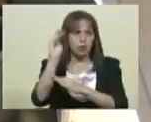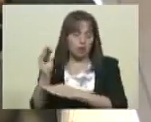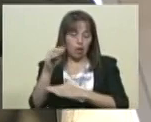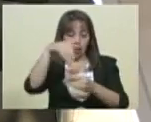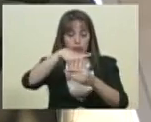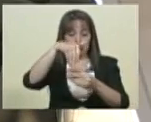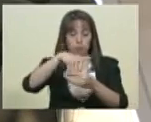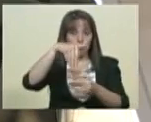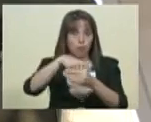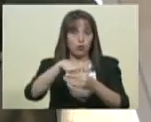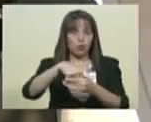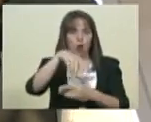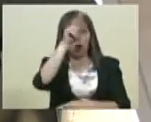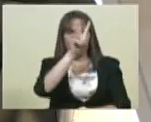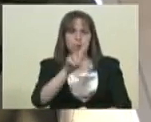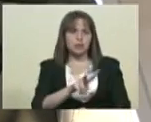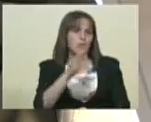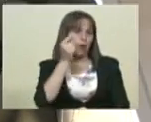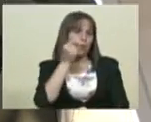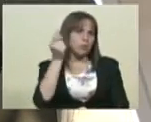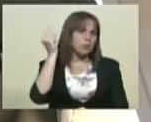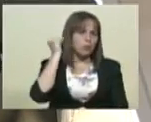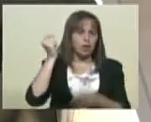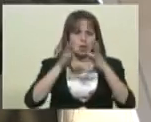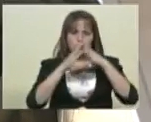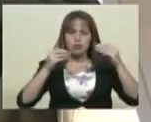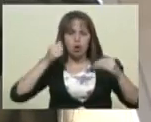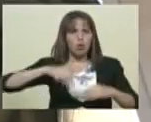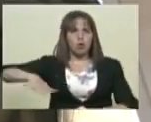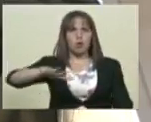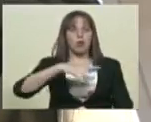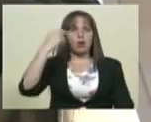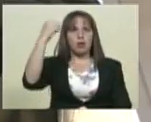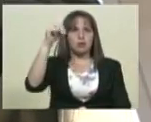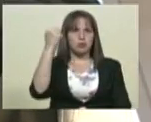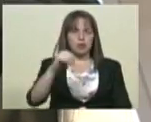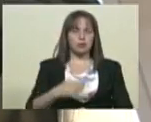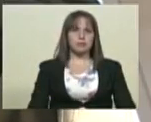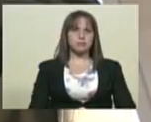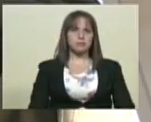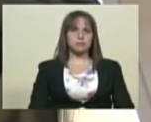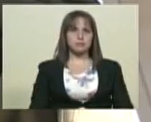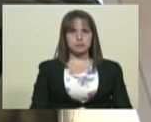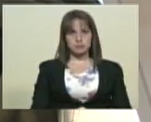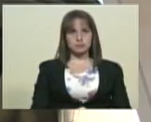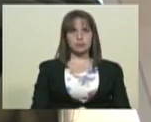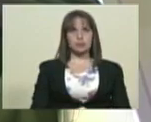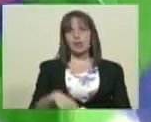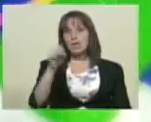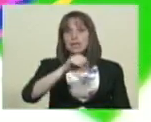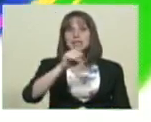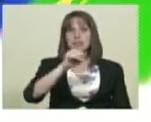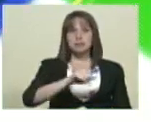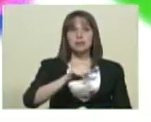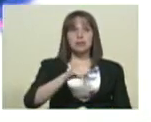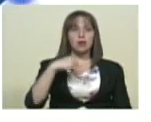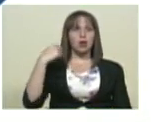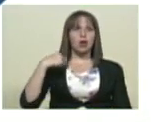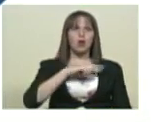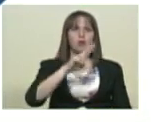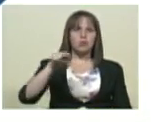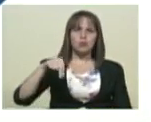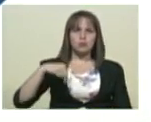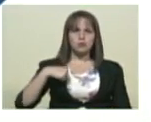voto de las ciudadanas y ciudadanos de todo el territorio nacional. Adelante, por favor. Ernesto, fíjate, nosotros, como